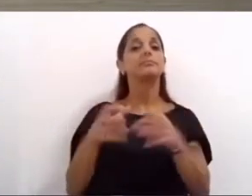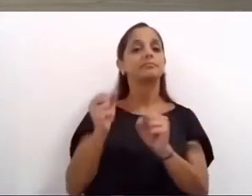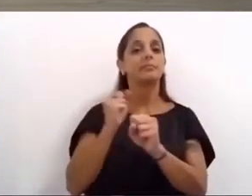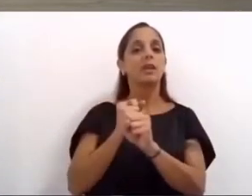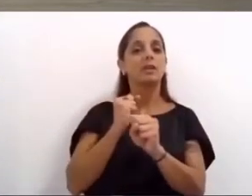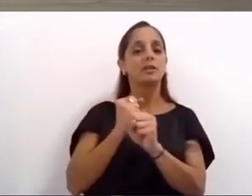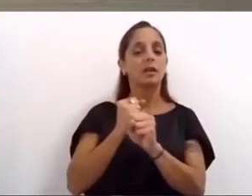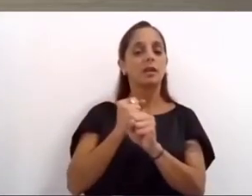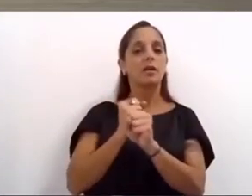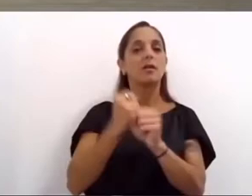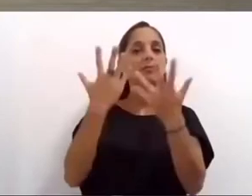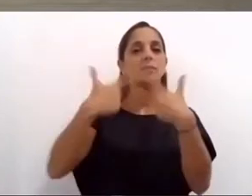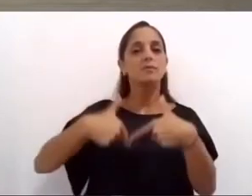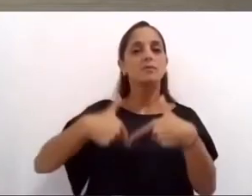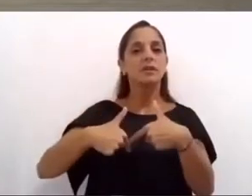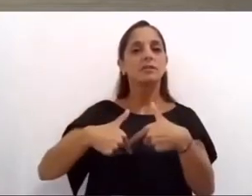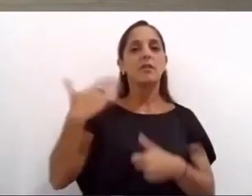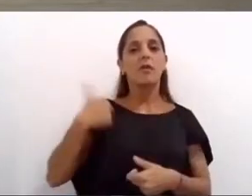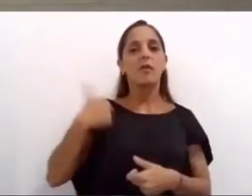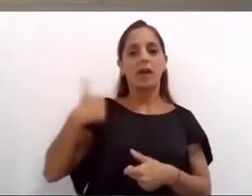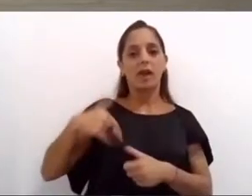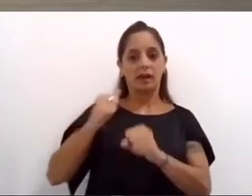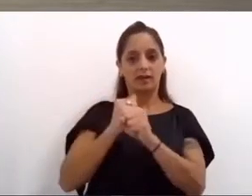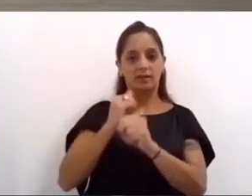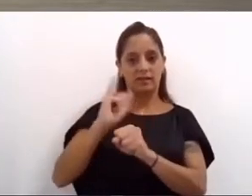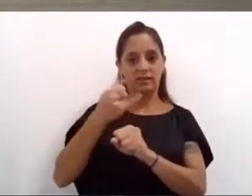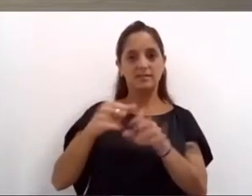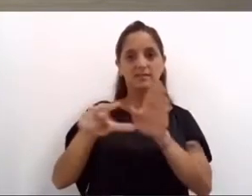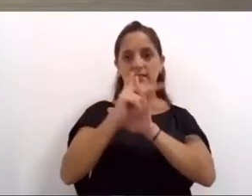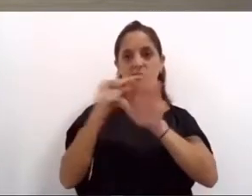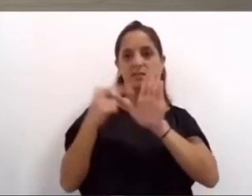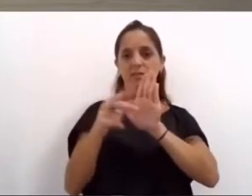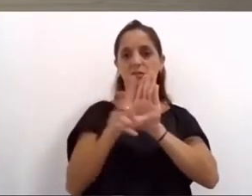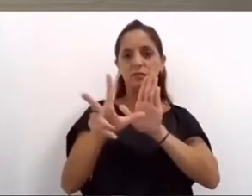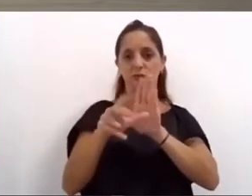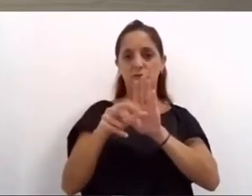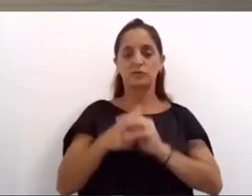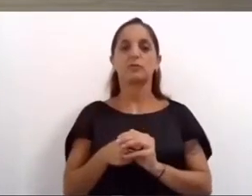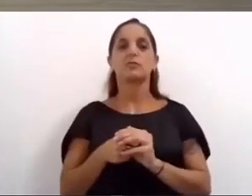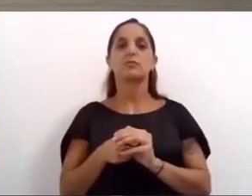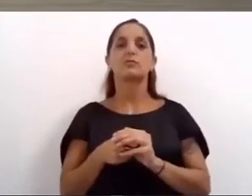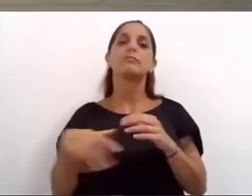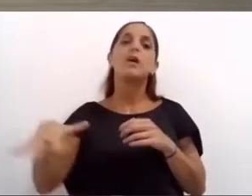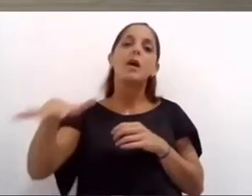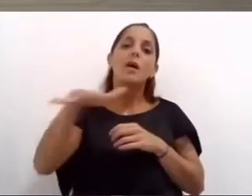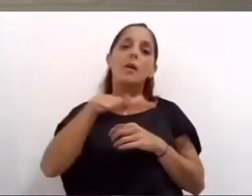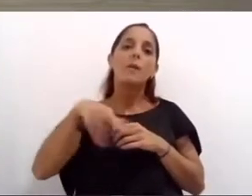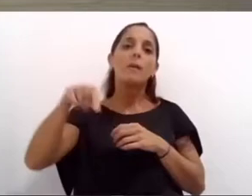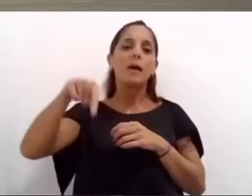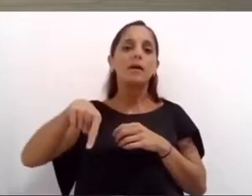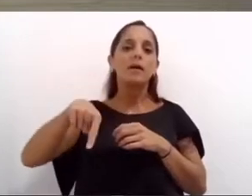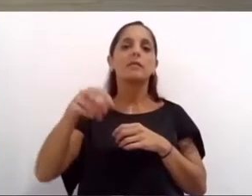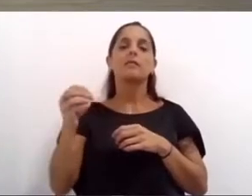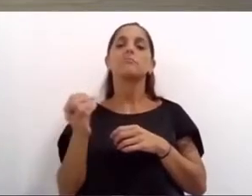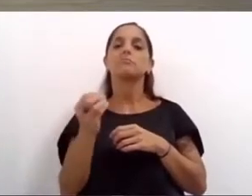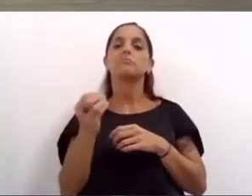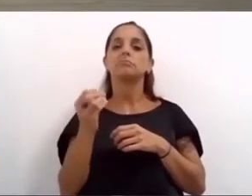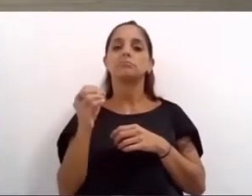terminando vamos a terminar el pavimento a nivel definitivo que había quedado interrumpido en las Flores Este un reclamo bastante constante